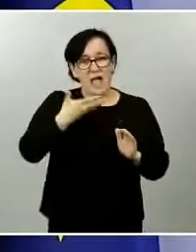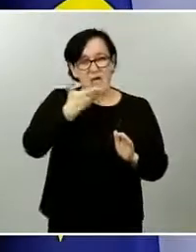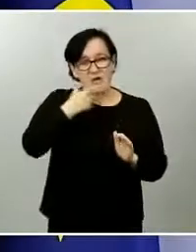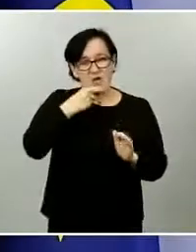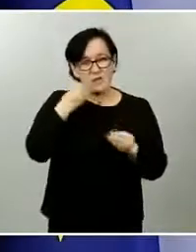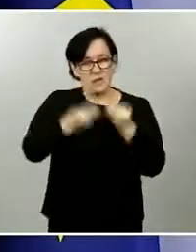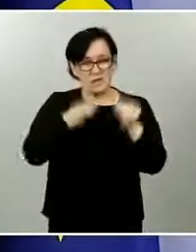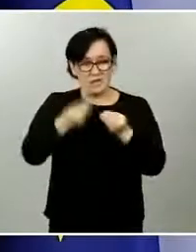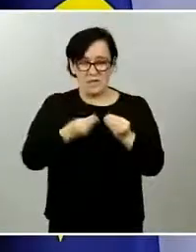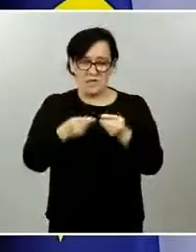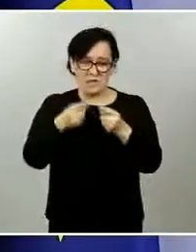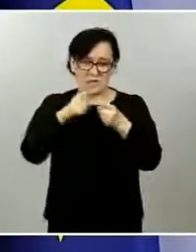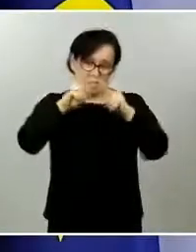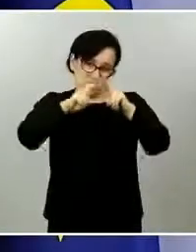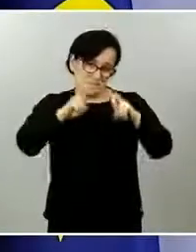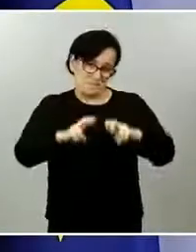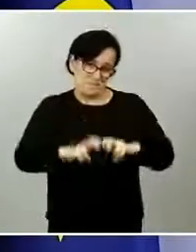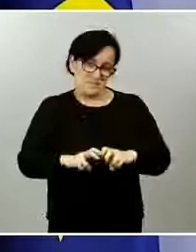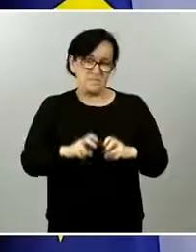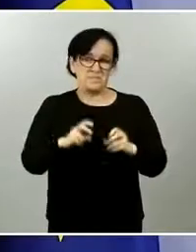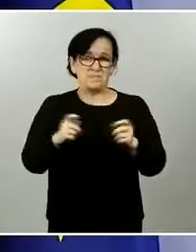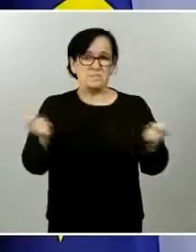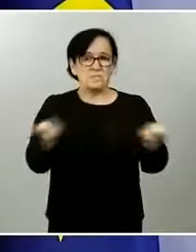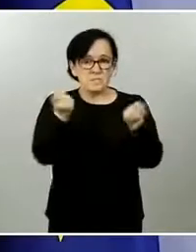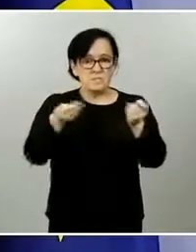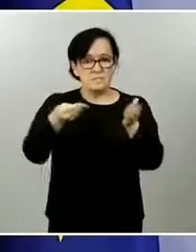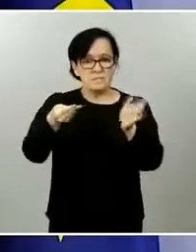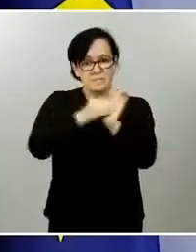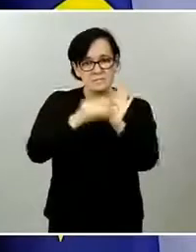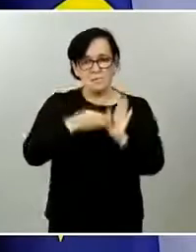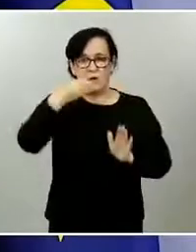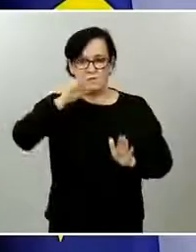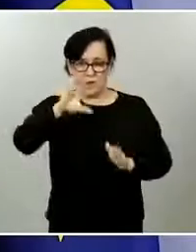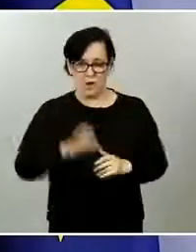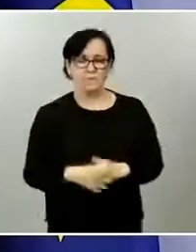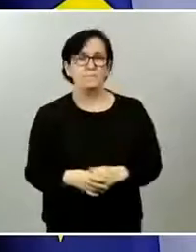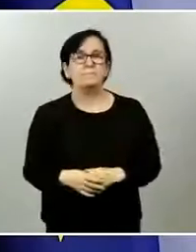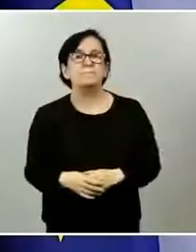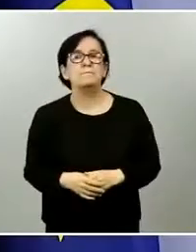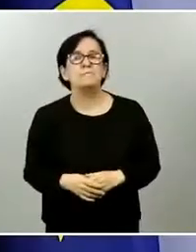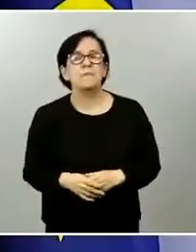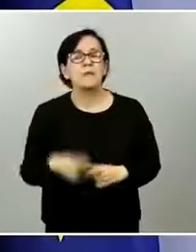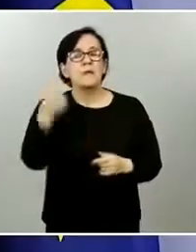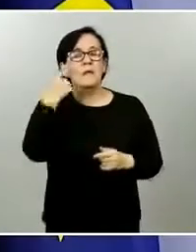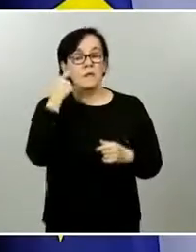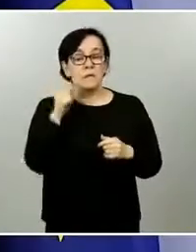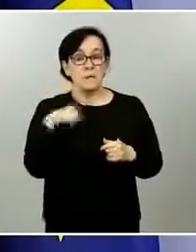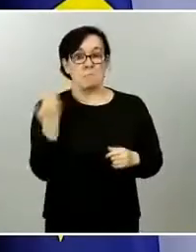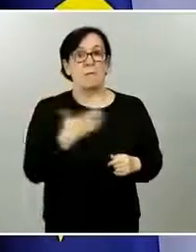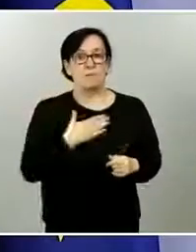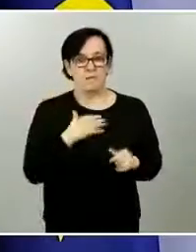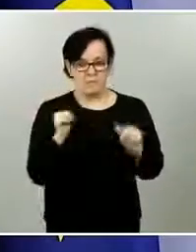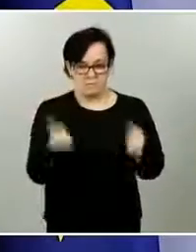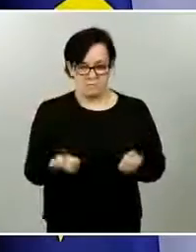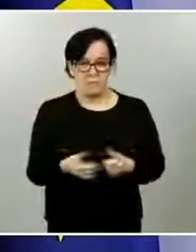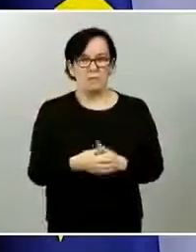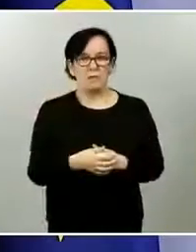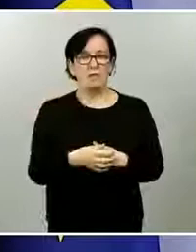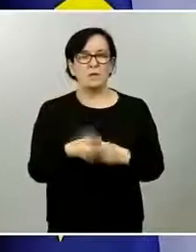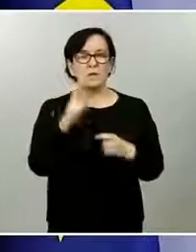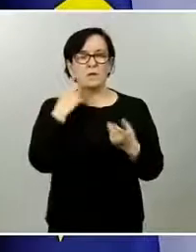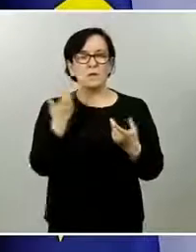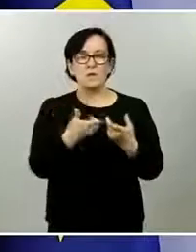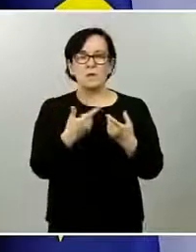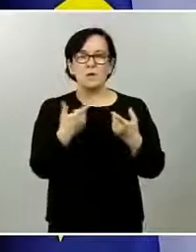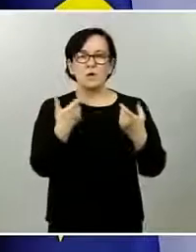va evolucionando la epidemia adoptando estas nuevas medidas previstas en la fase 1 y que ustedes conocen porque han sido objeto ya de